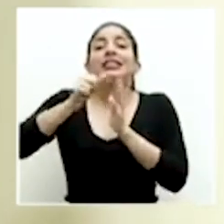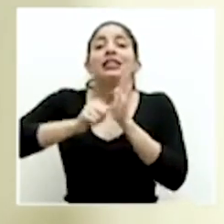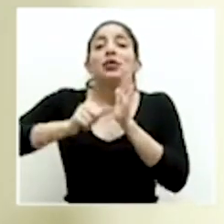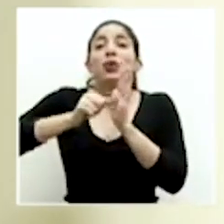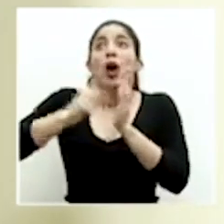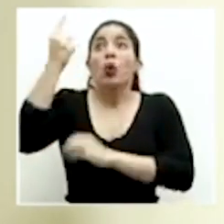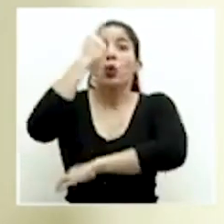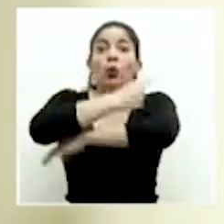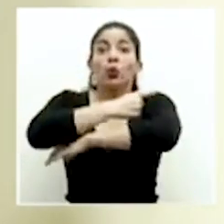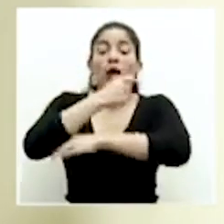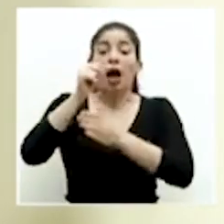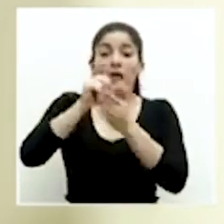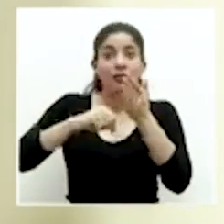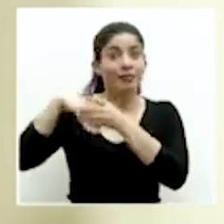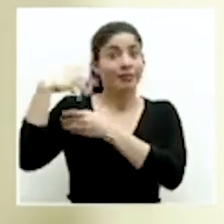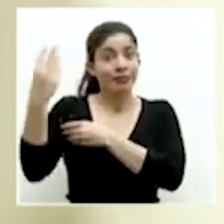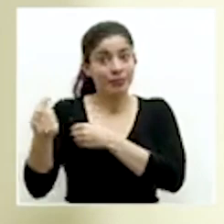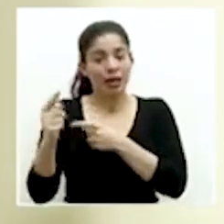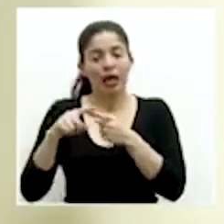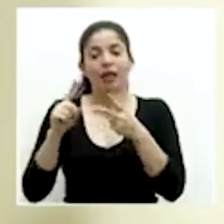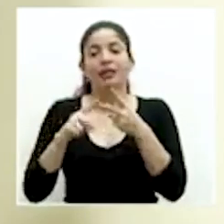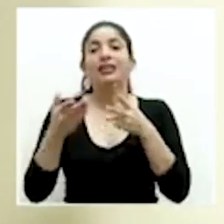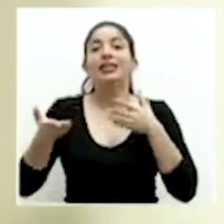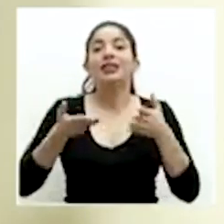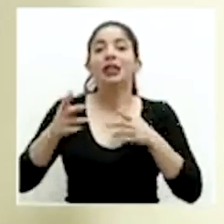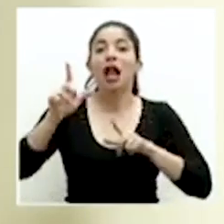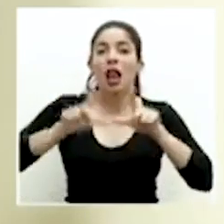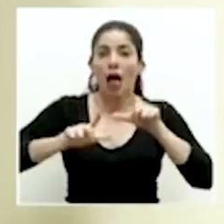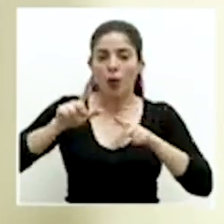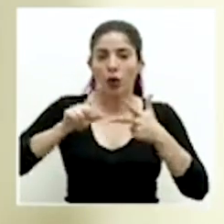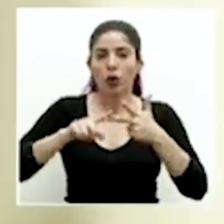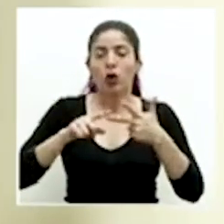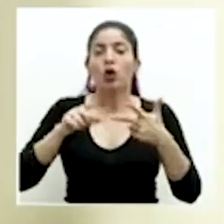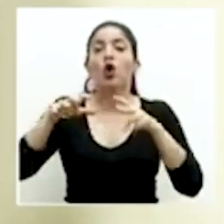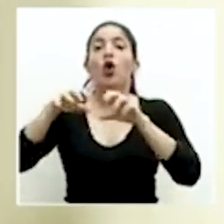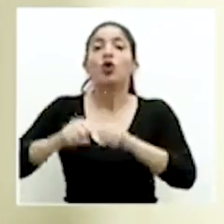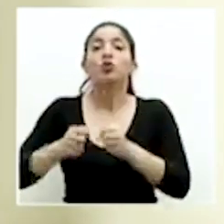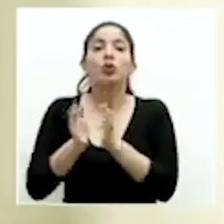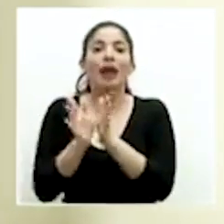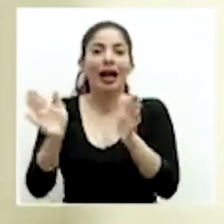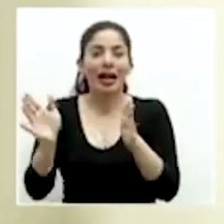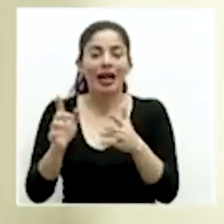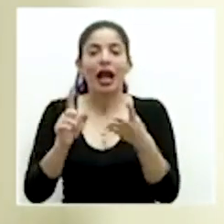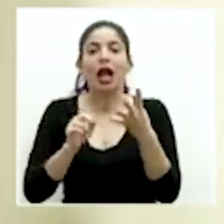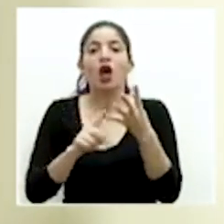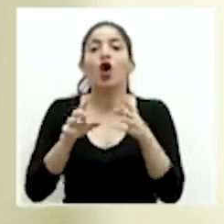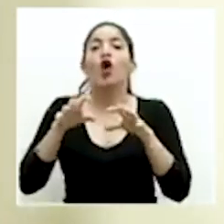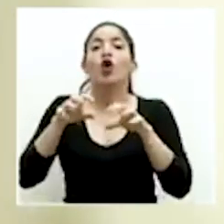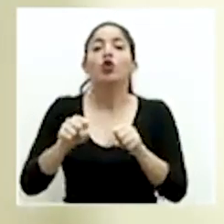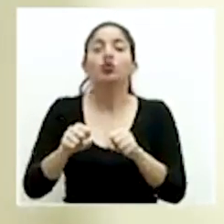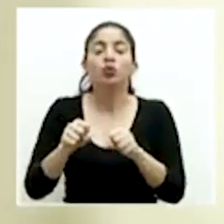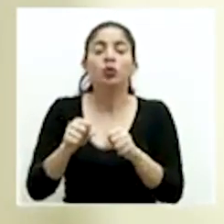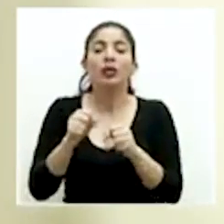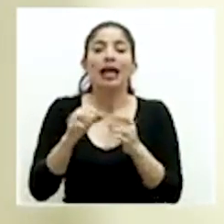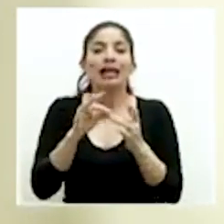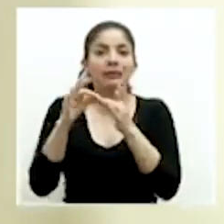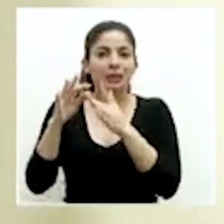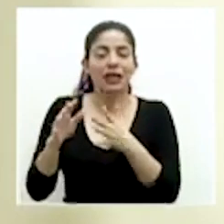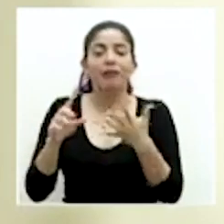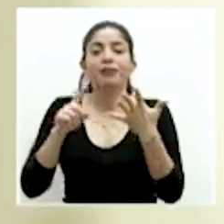ambulatoria, servicios de laboratorio, consulta general y especializada, consulta